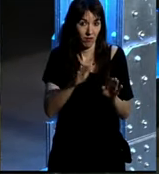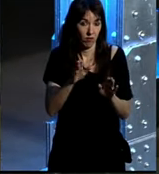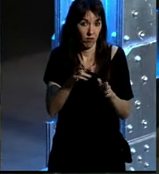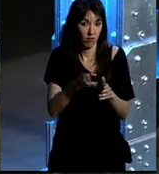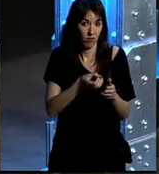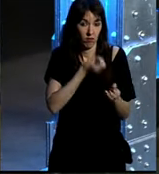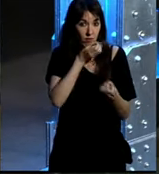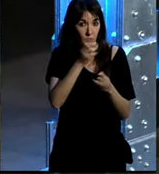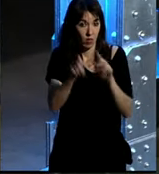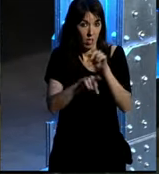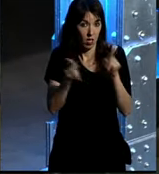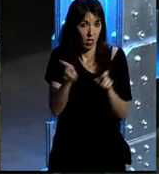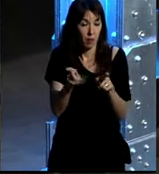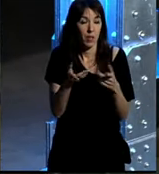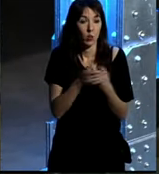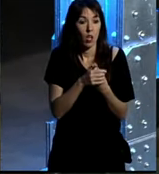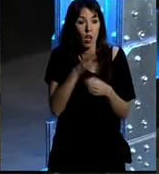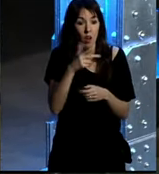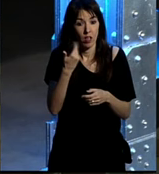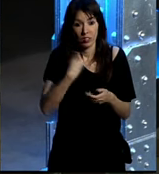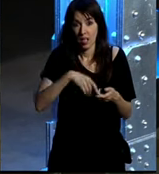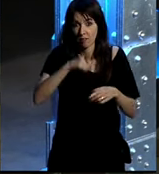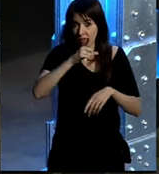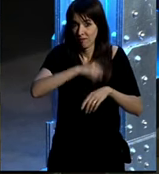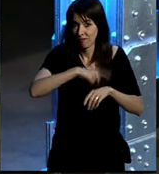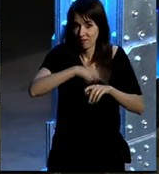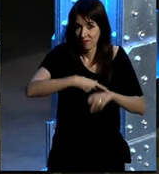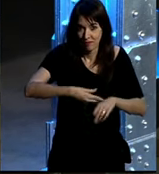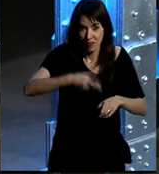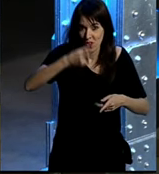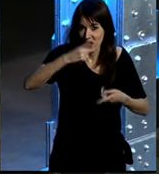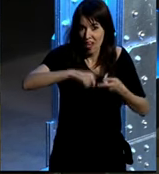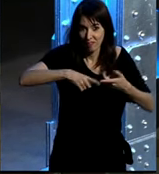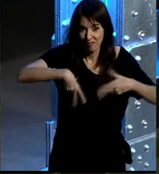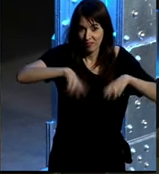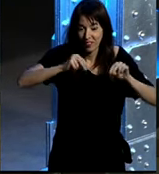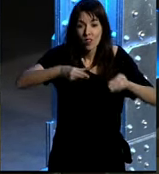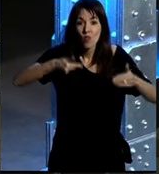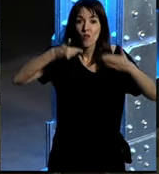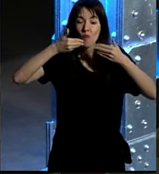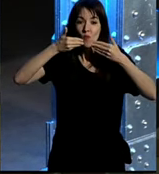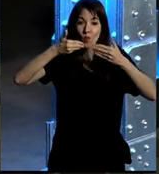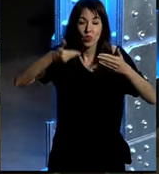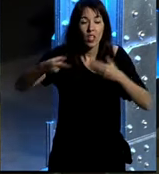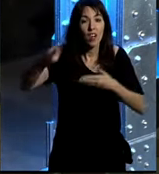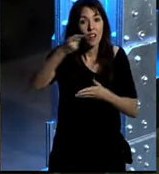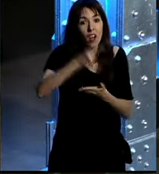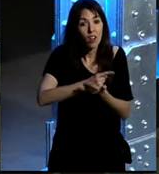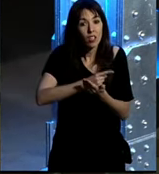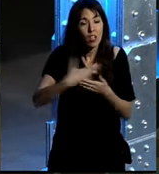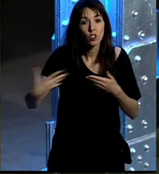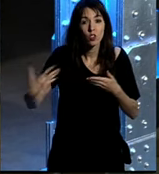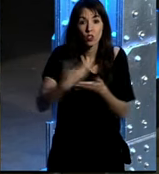comentario por esta última pregunta ahora sí que hemos agotado totalmente el tiempo muchísimas gracias de nuevo a